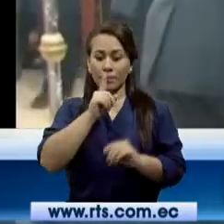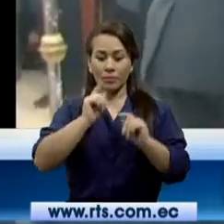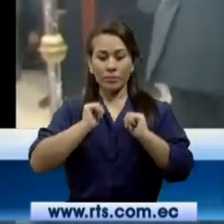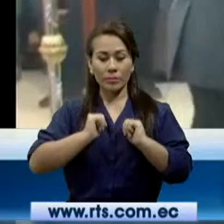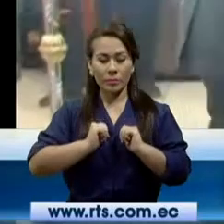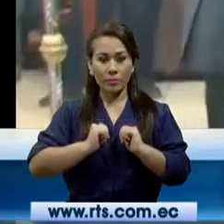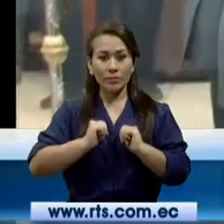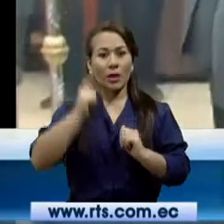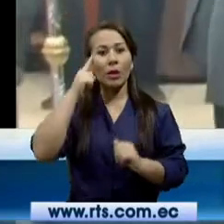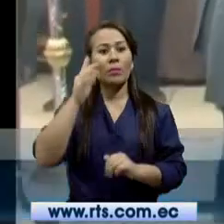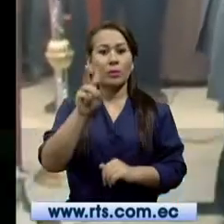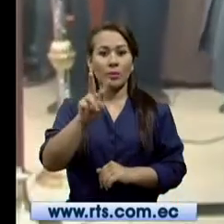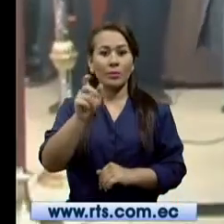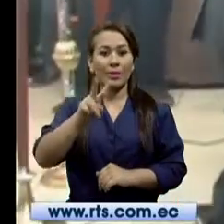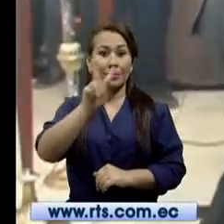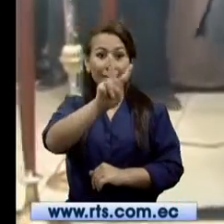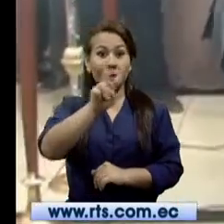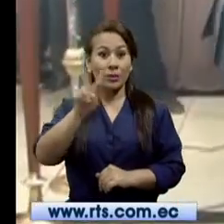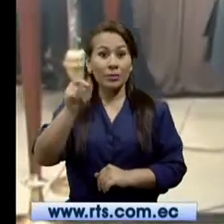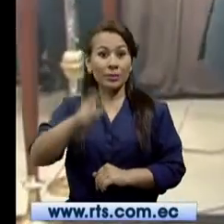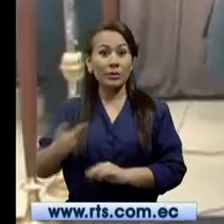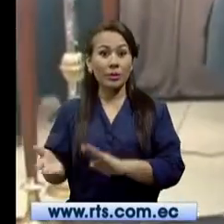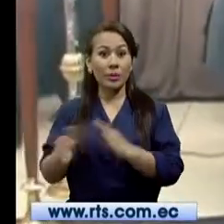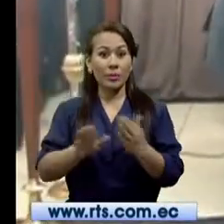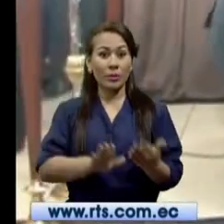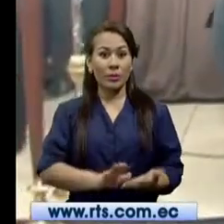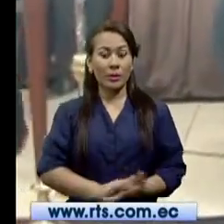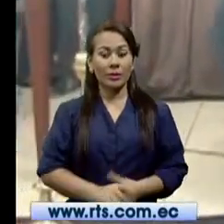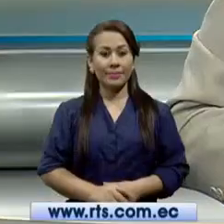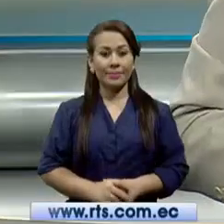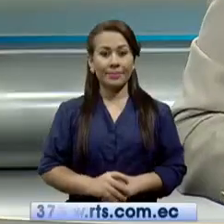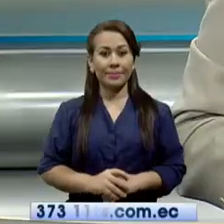En Loja informó Marcela Constante.